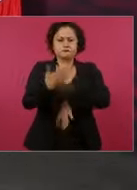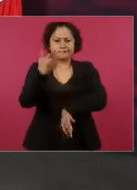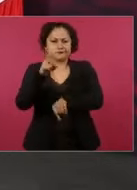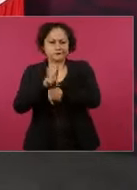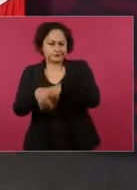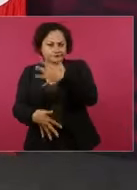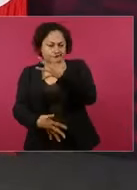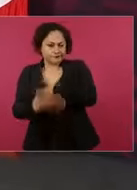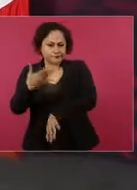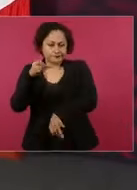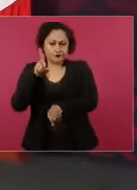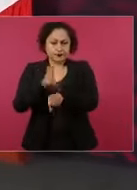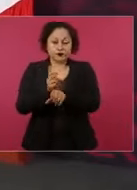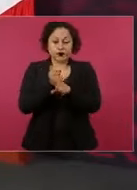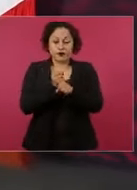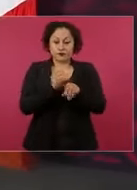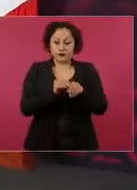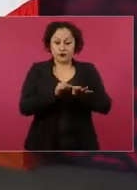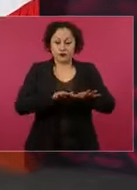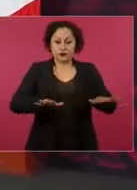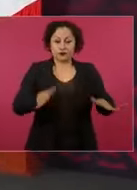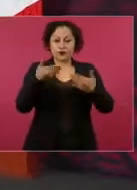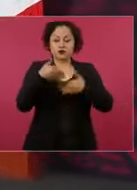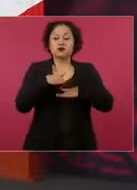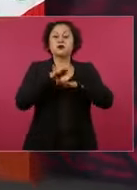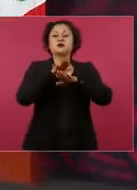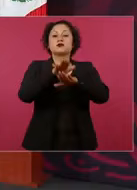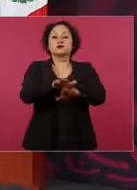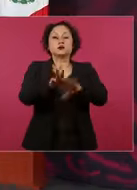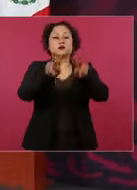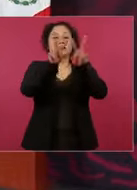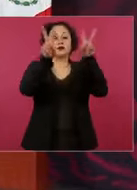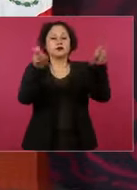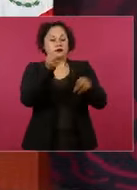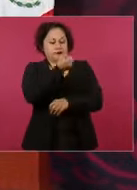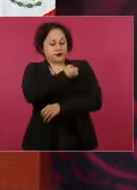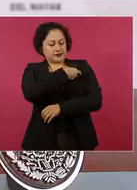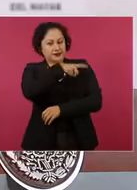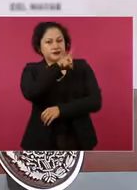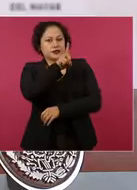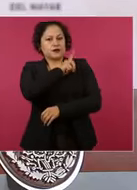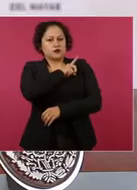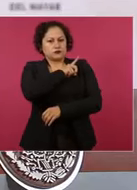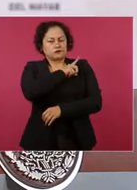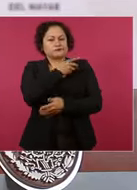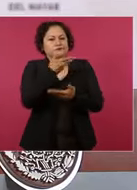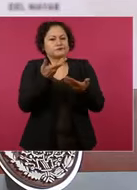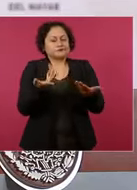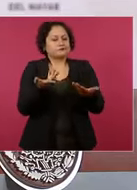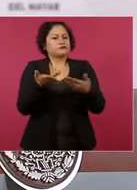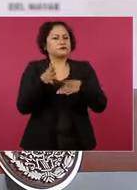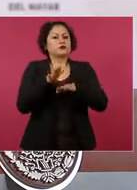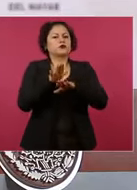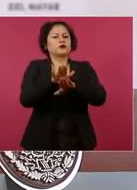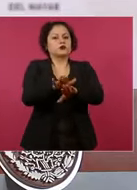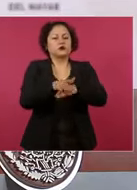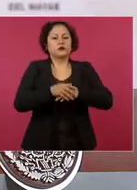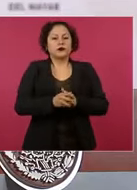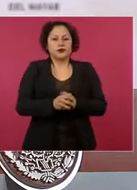el pulso de la salud, cómo vamos en este